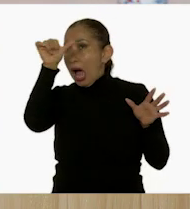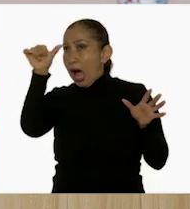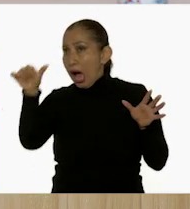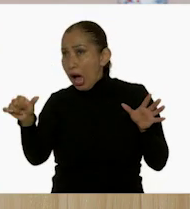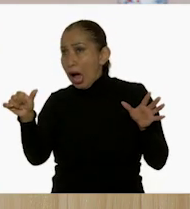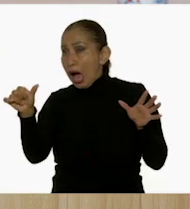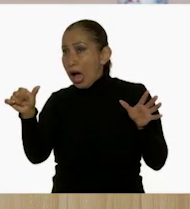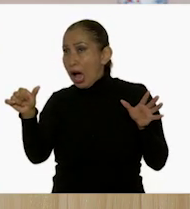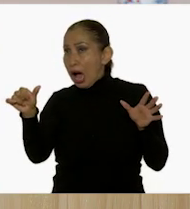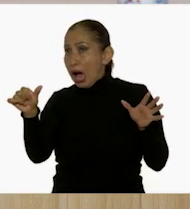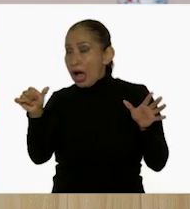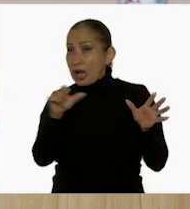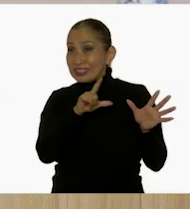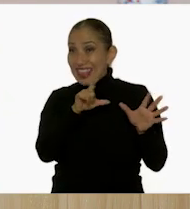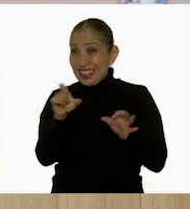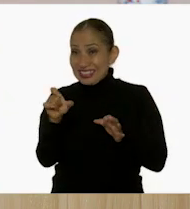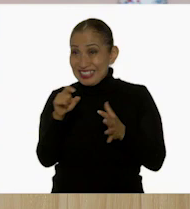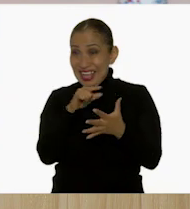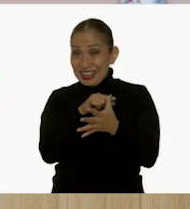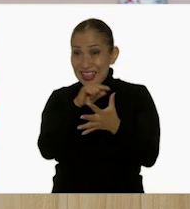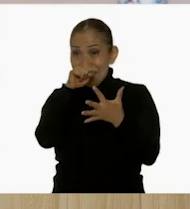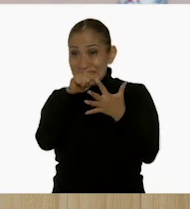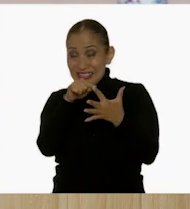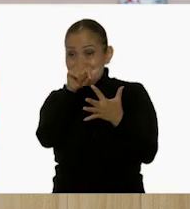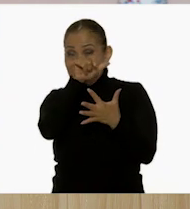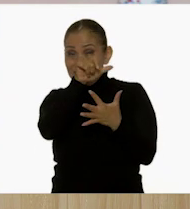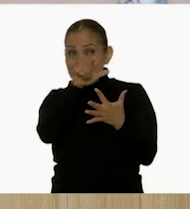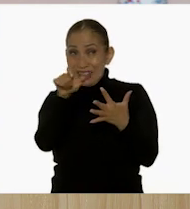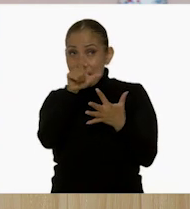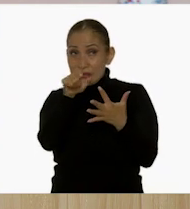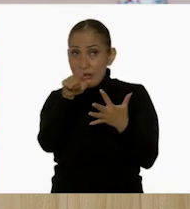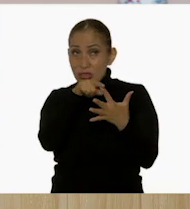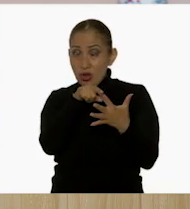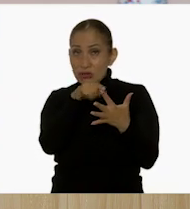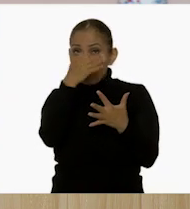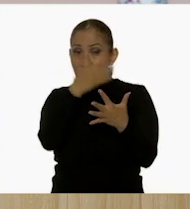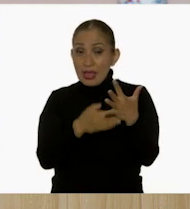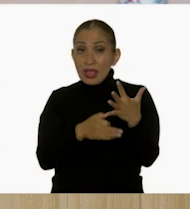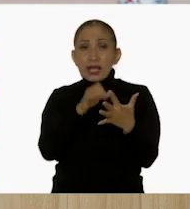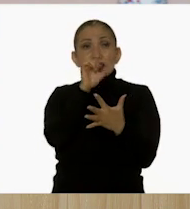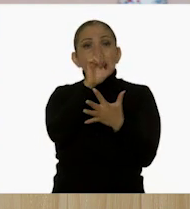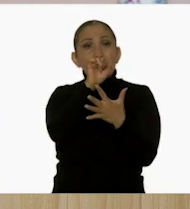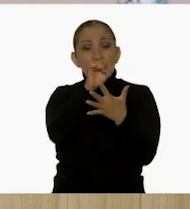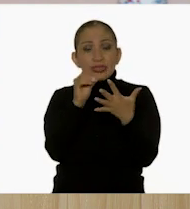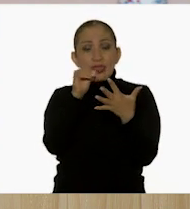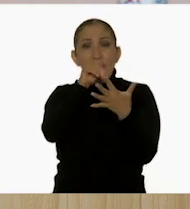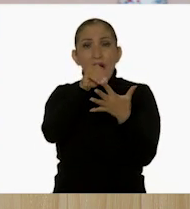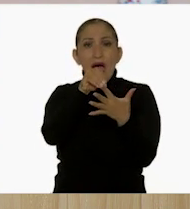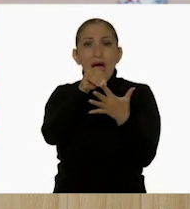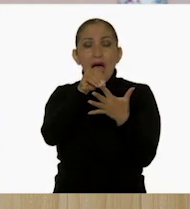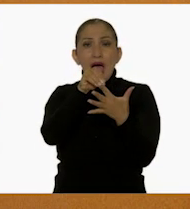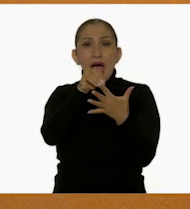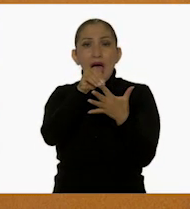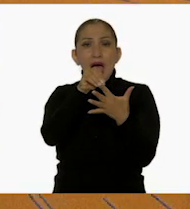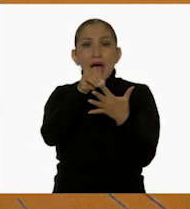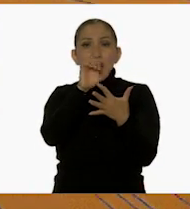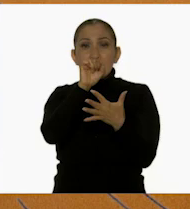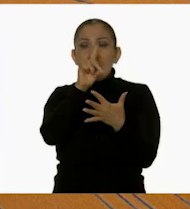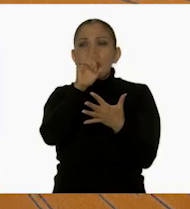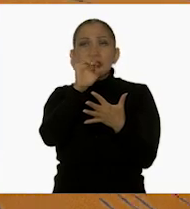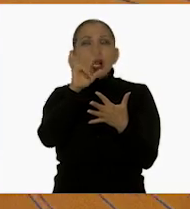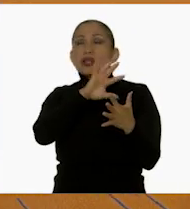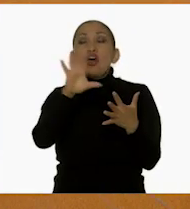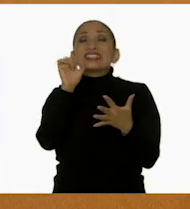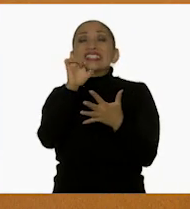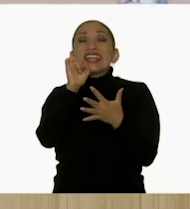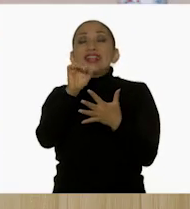forme en 700, que es la siguiente centena, nos faltan 60 decenas. ¿60 decenas? No, no, no,